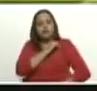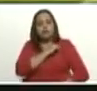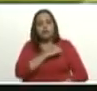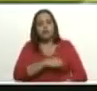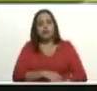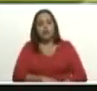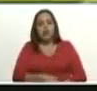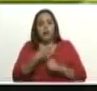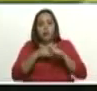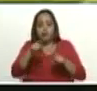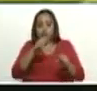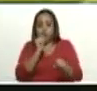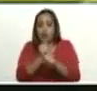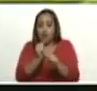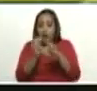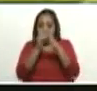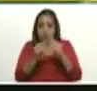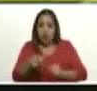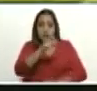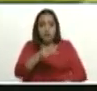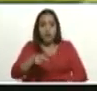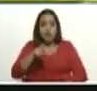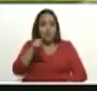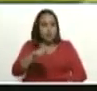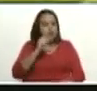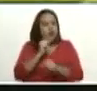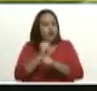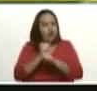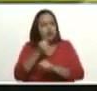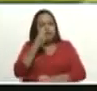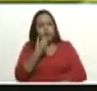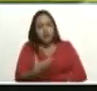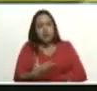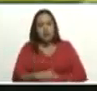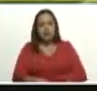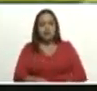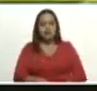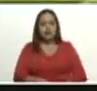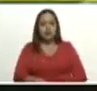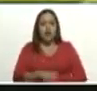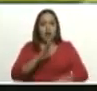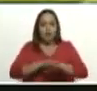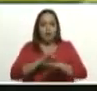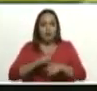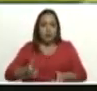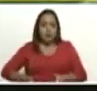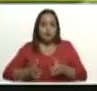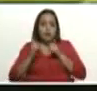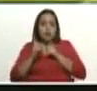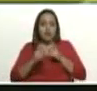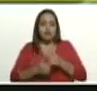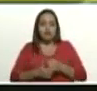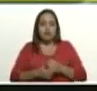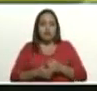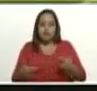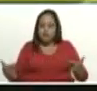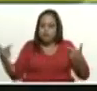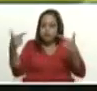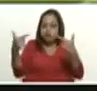Pero es una tarea de todos y de todas, y es una tarea bonita, porque nos permite, mira, confrontarnos